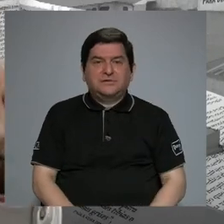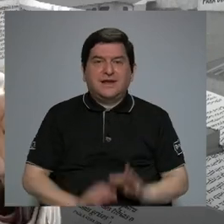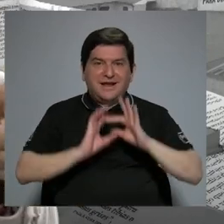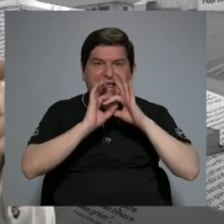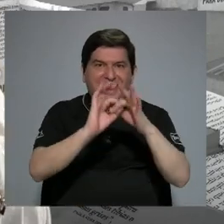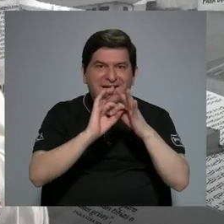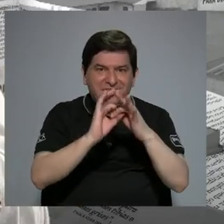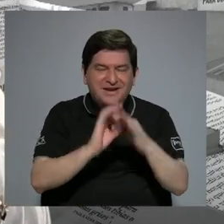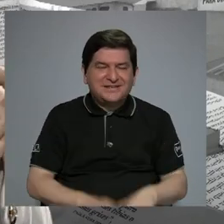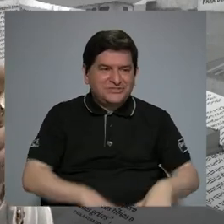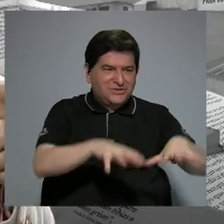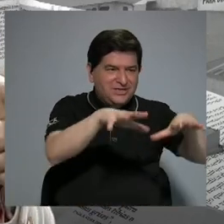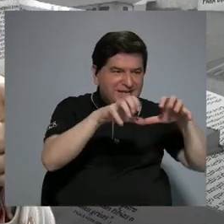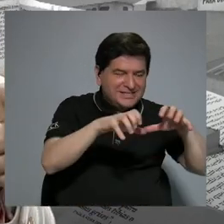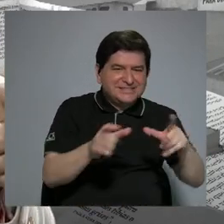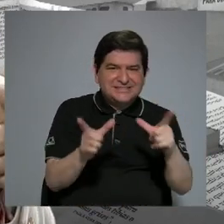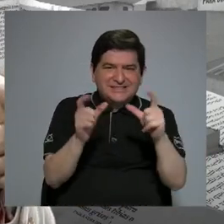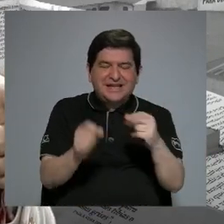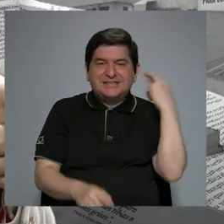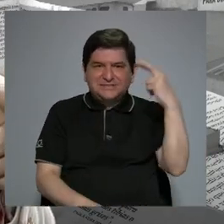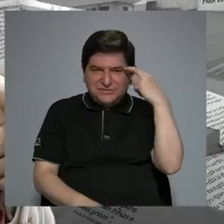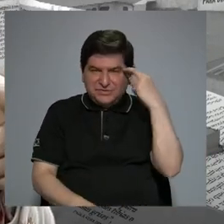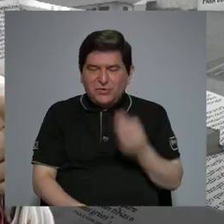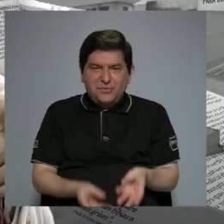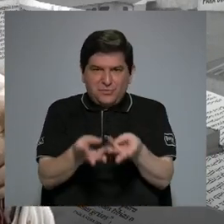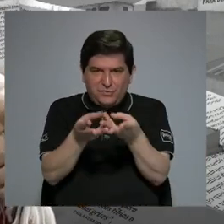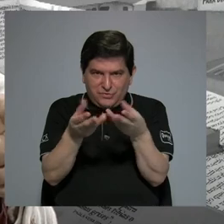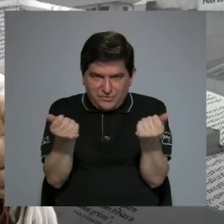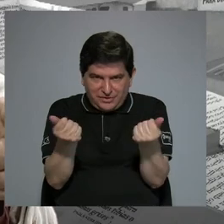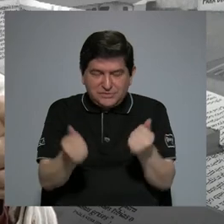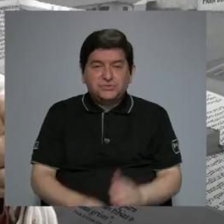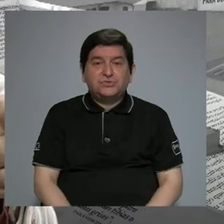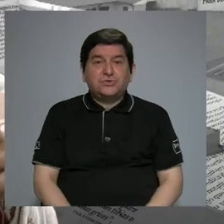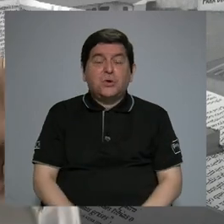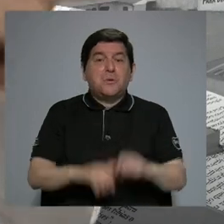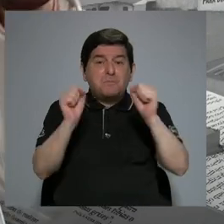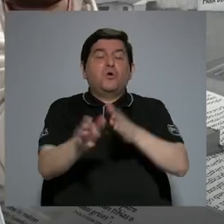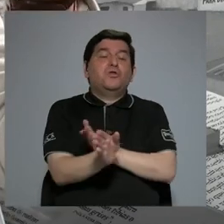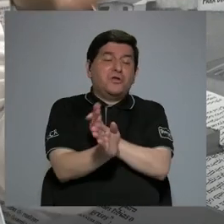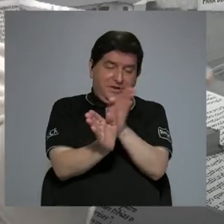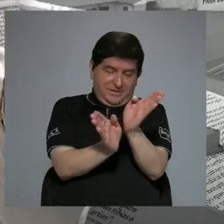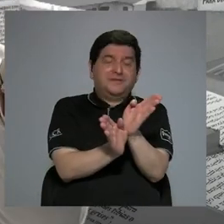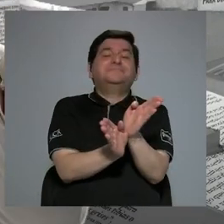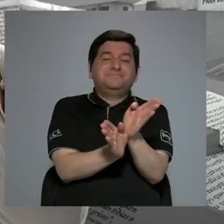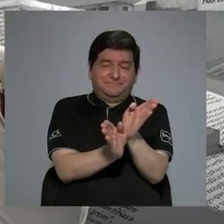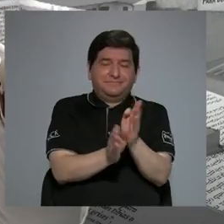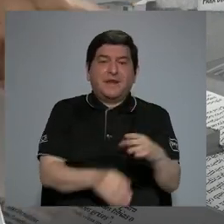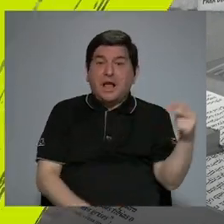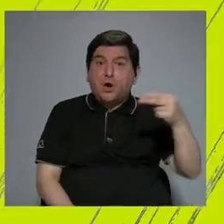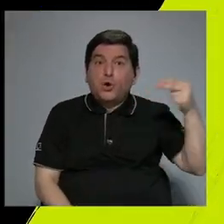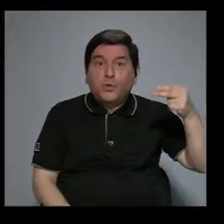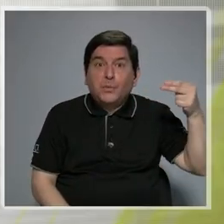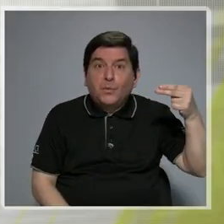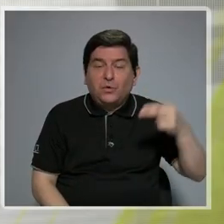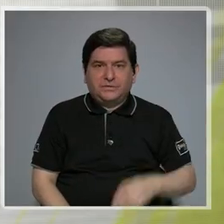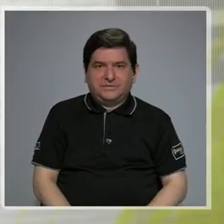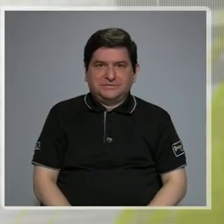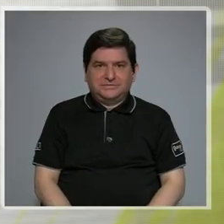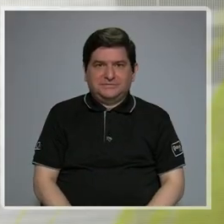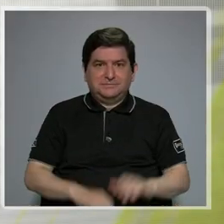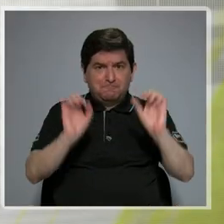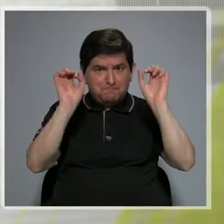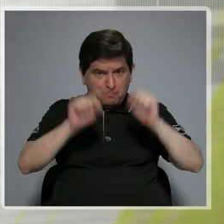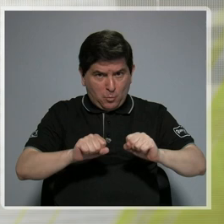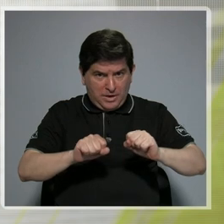relación estrés-cáncer como factor causal podría ser una relación indirecta. Estas hormonas ocasionan,